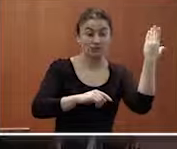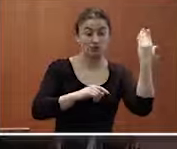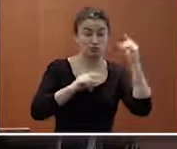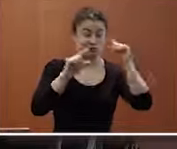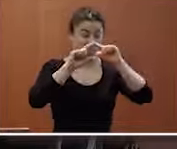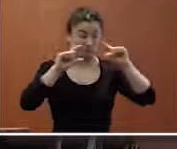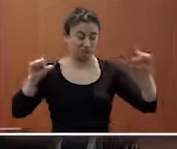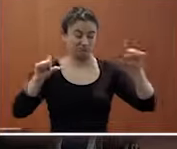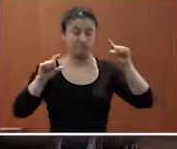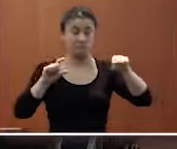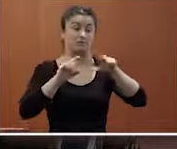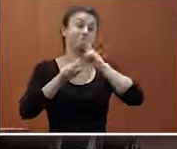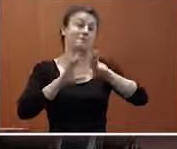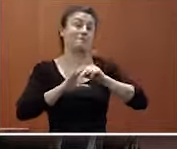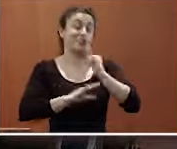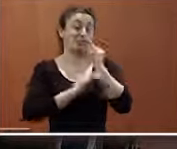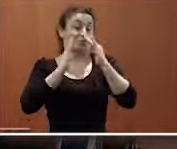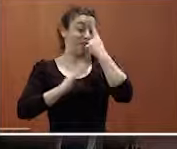de este vídeo institucional